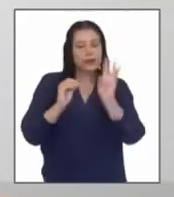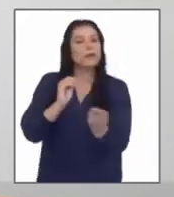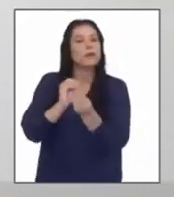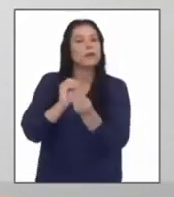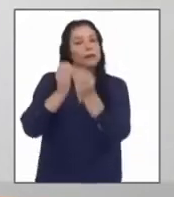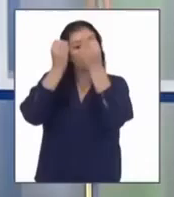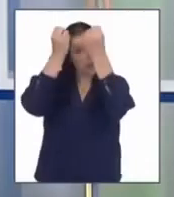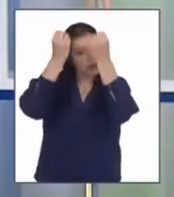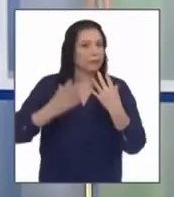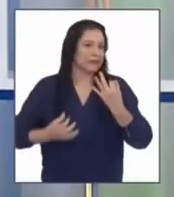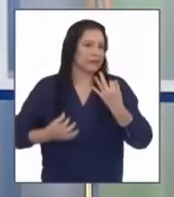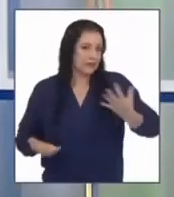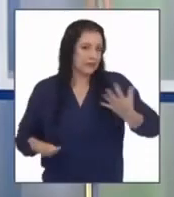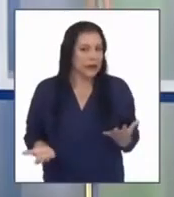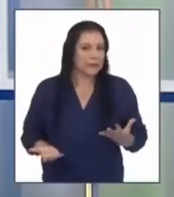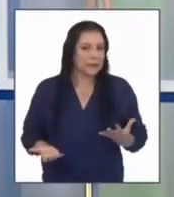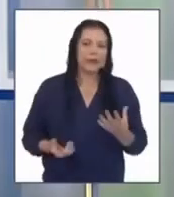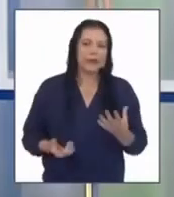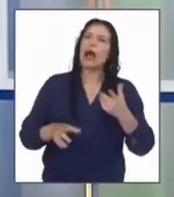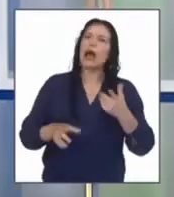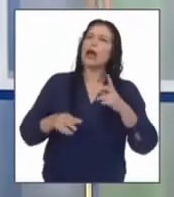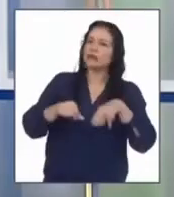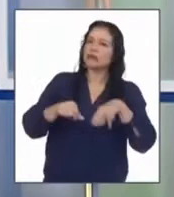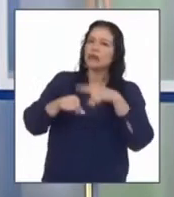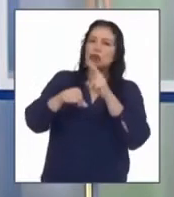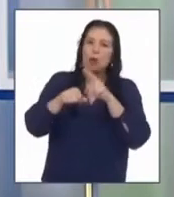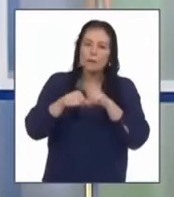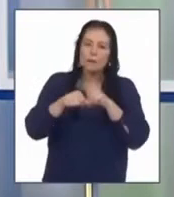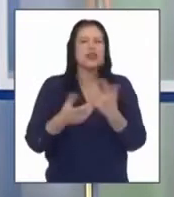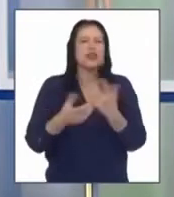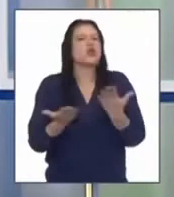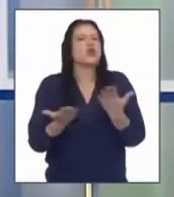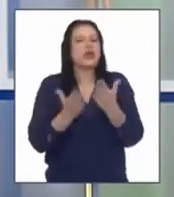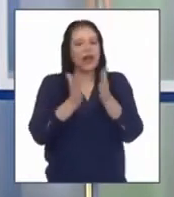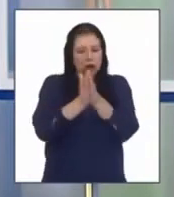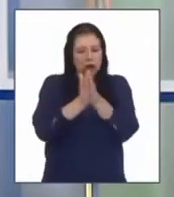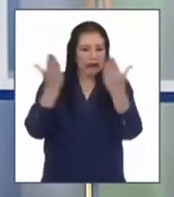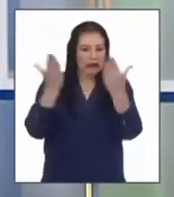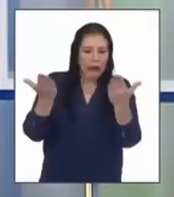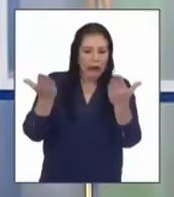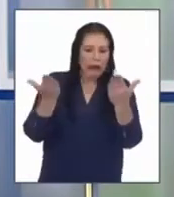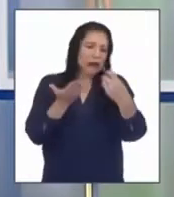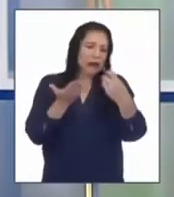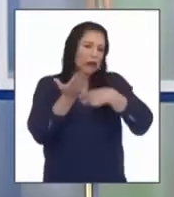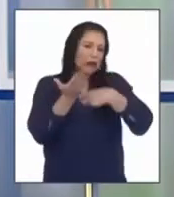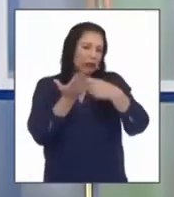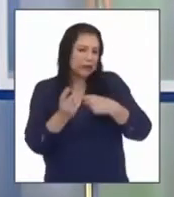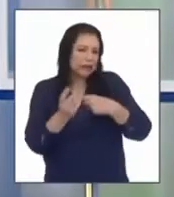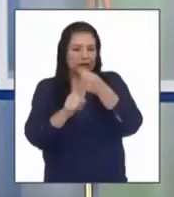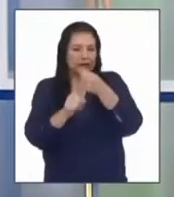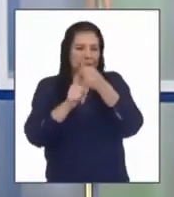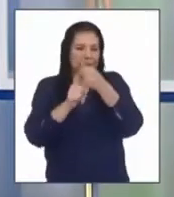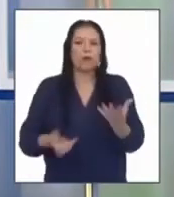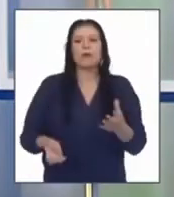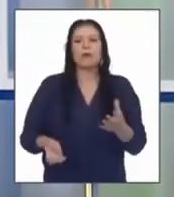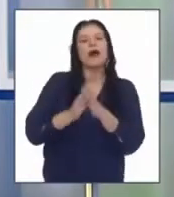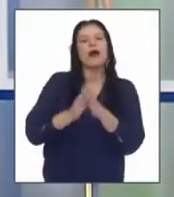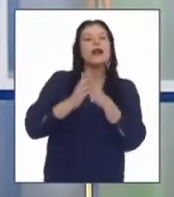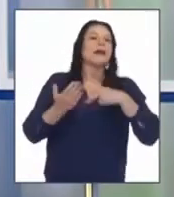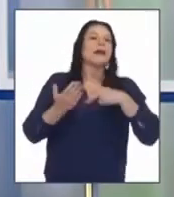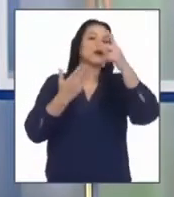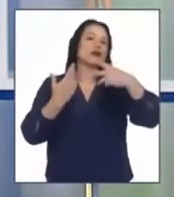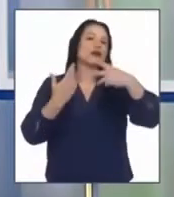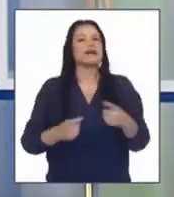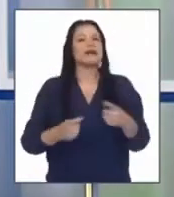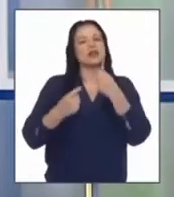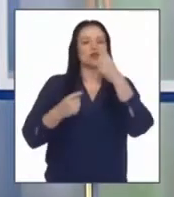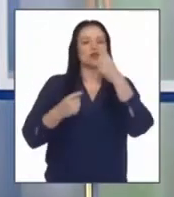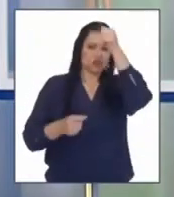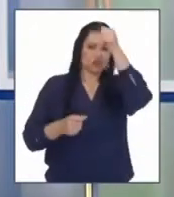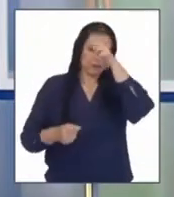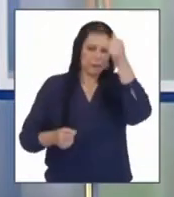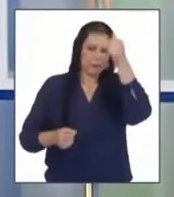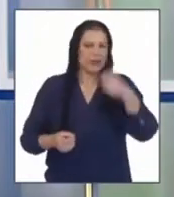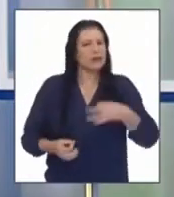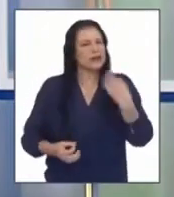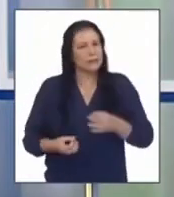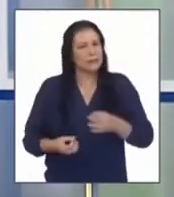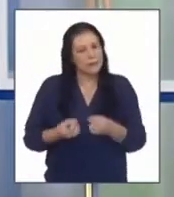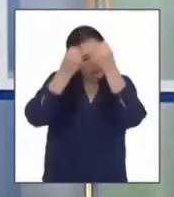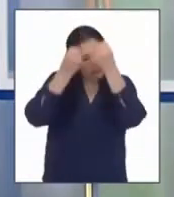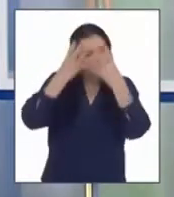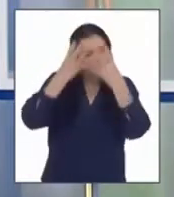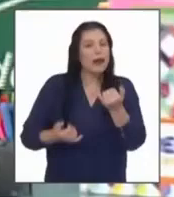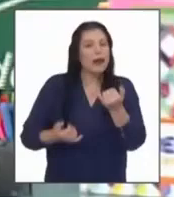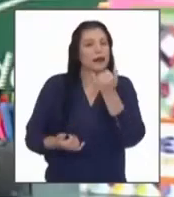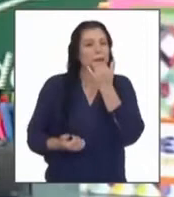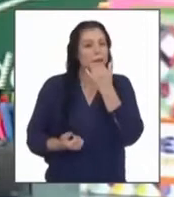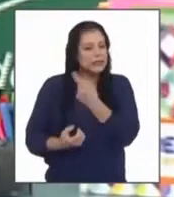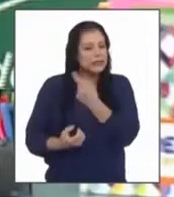información es frecuente la crónica en los periódicos semanarios locales y programas dominicales que a menudo nos informan sobre lo que acontece